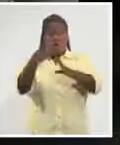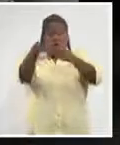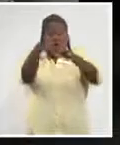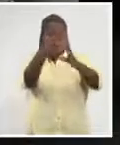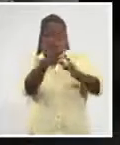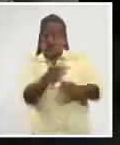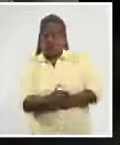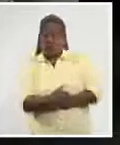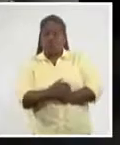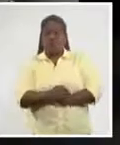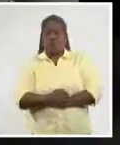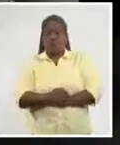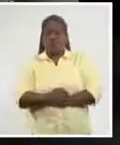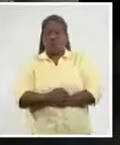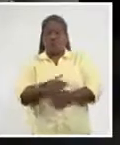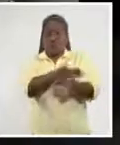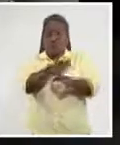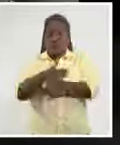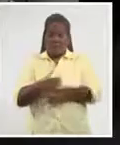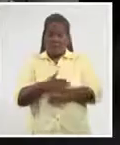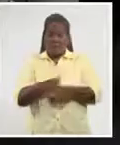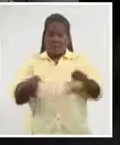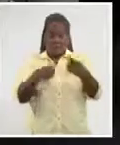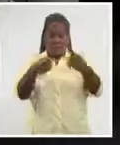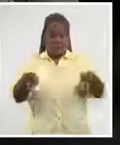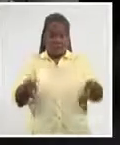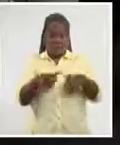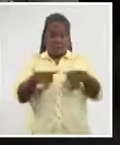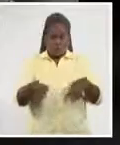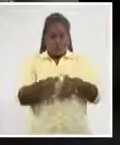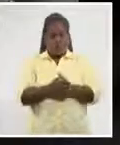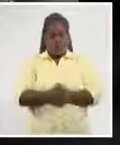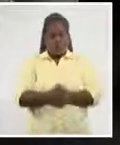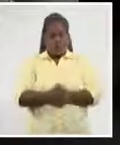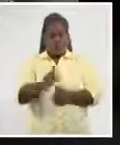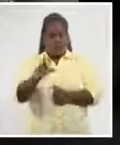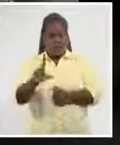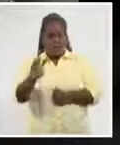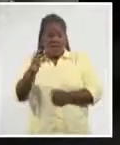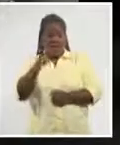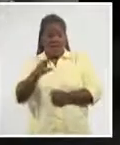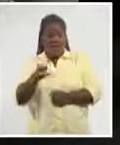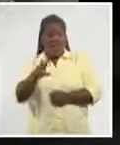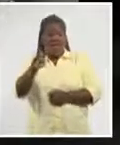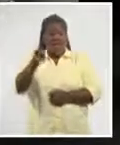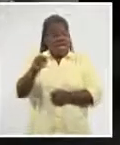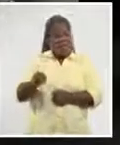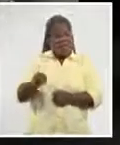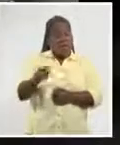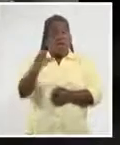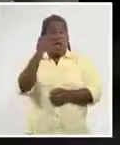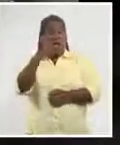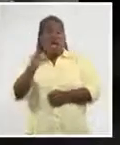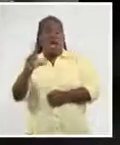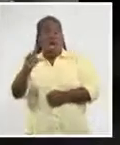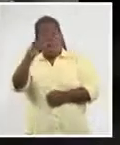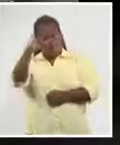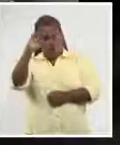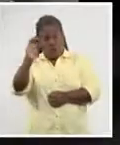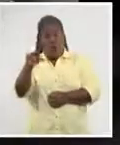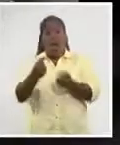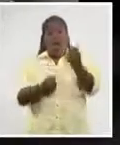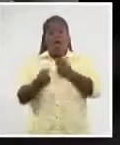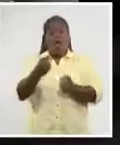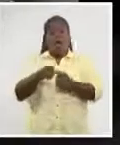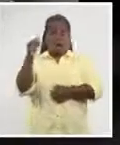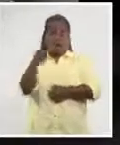Gastón Joya, Rolando Luna, Roberto Carcacés, L. Valdés, M. y Carlos Alfonso, son algunas de las estrellas